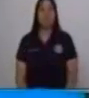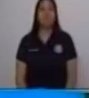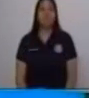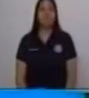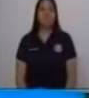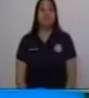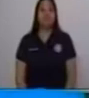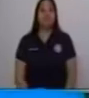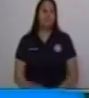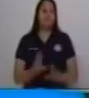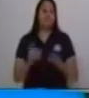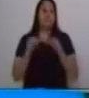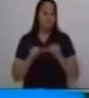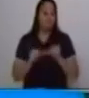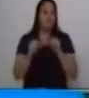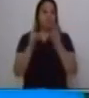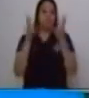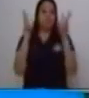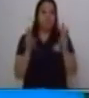continuamos con el tema